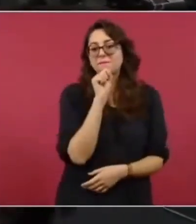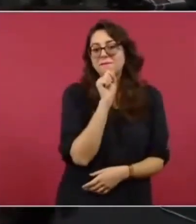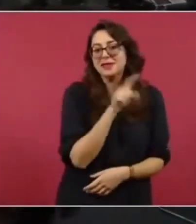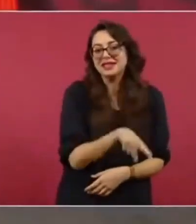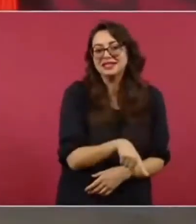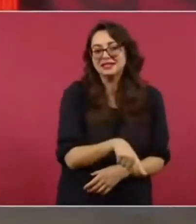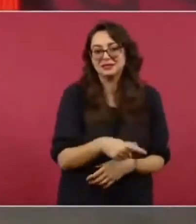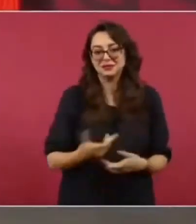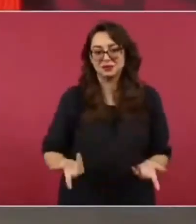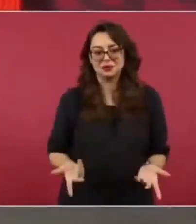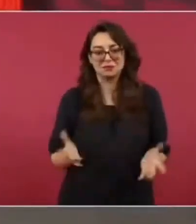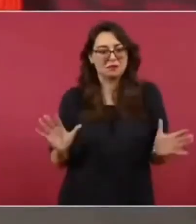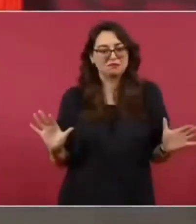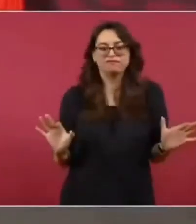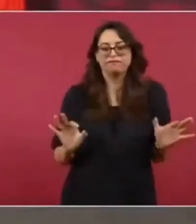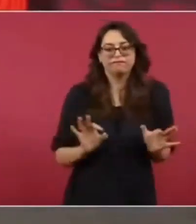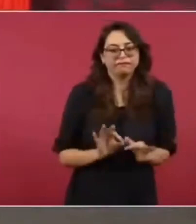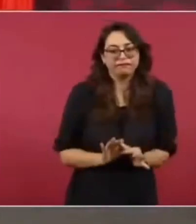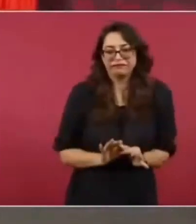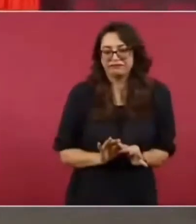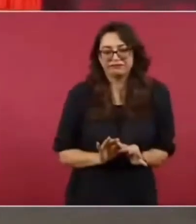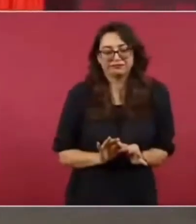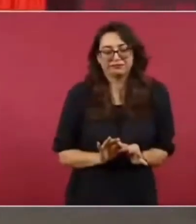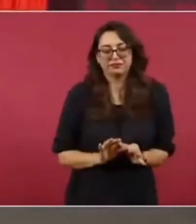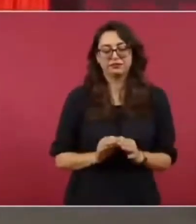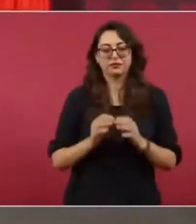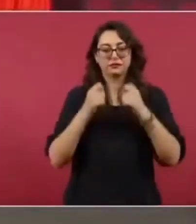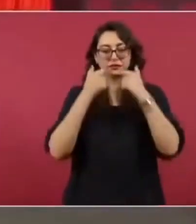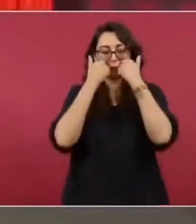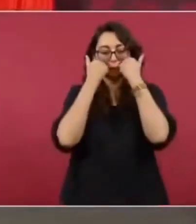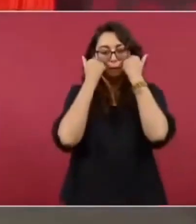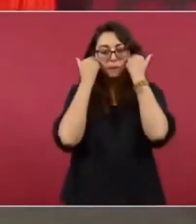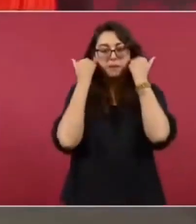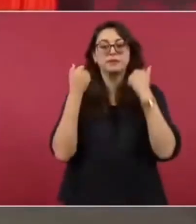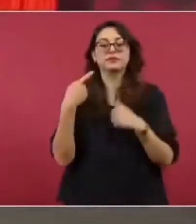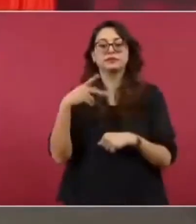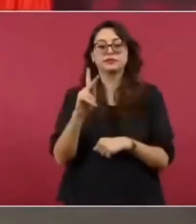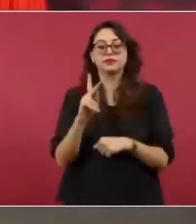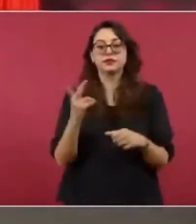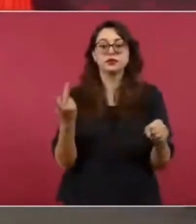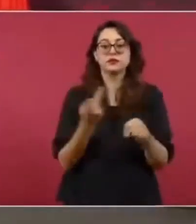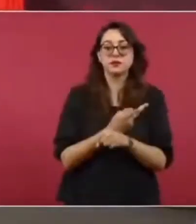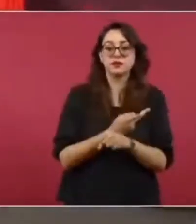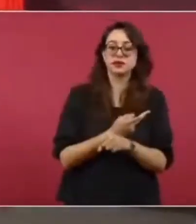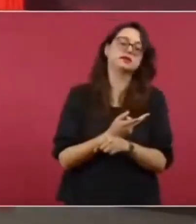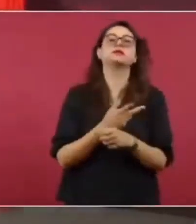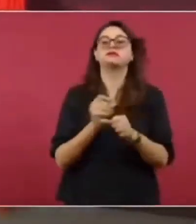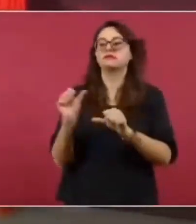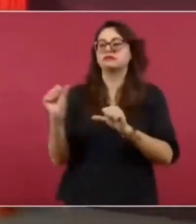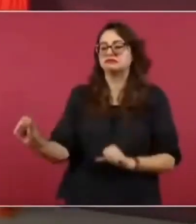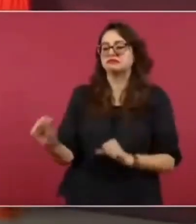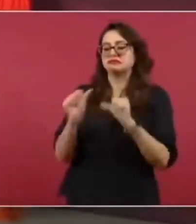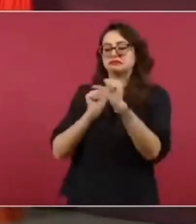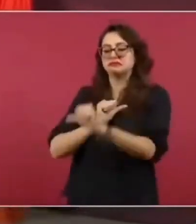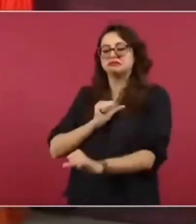cuando empezaron con las negociaciones entre el PAN y el PRI